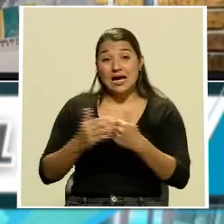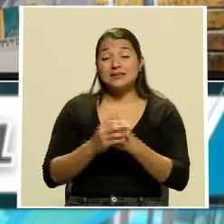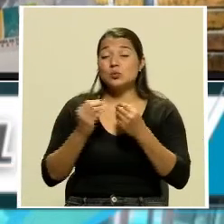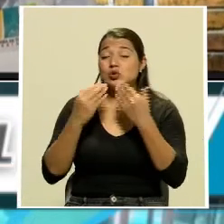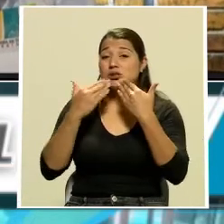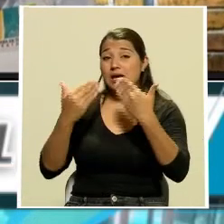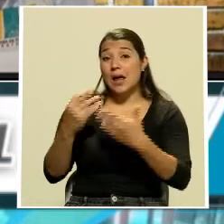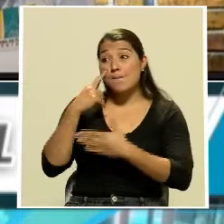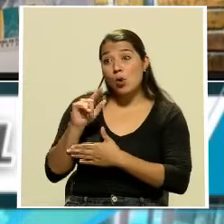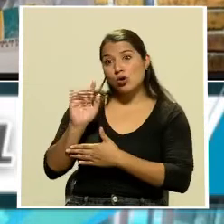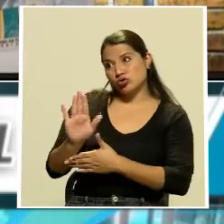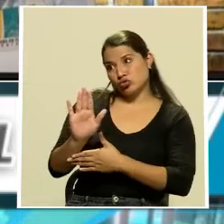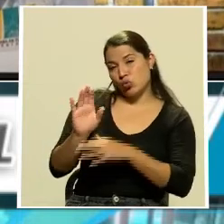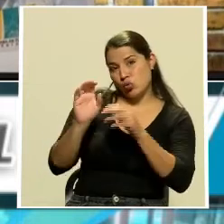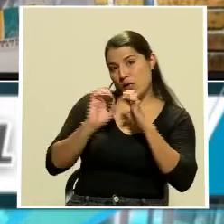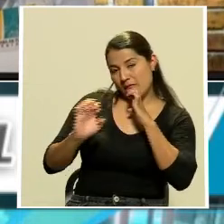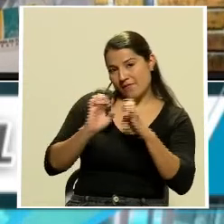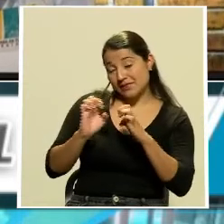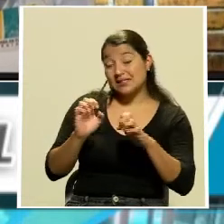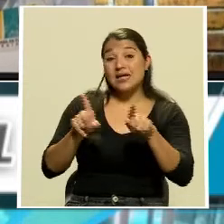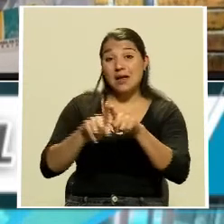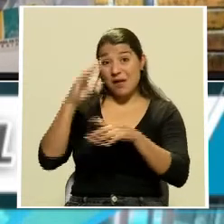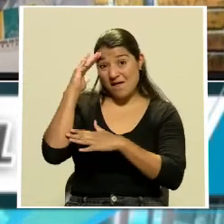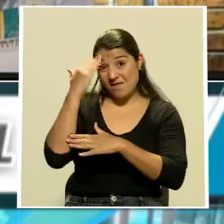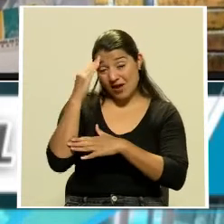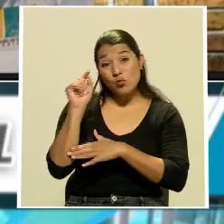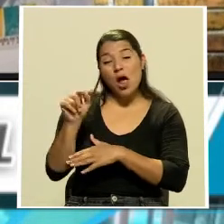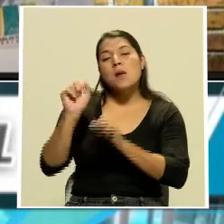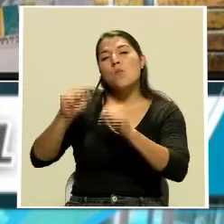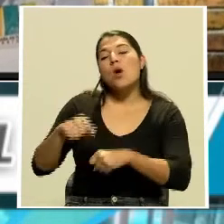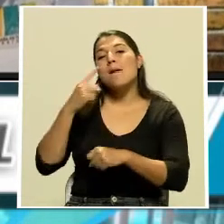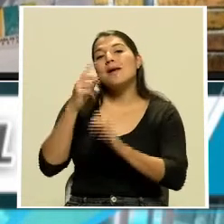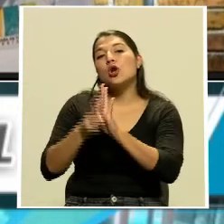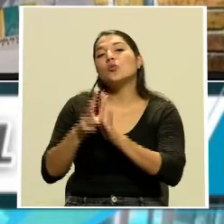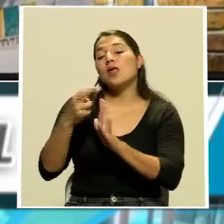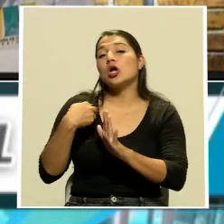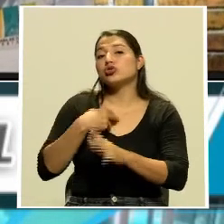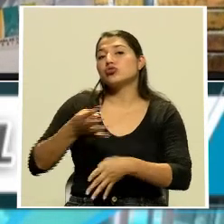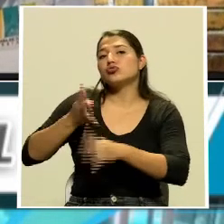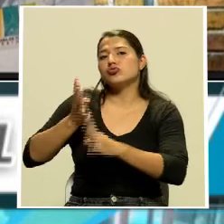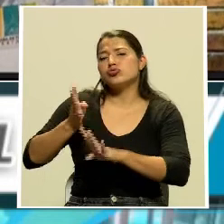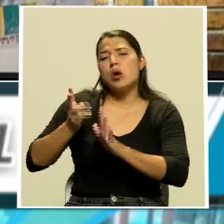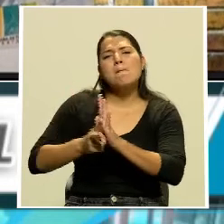Muchísimas gracias por el espacio y también en Facebook encontrarán los videos que hemos estado promocionando, videos cortos sobre